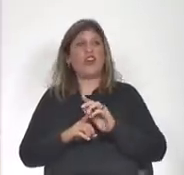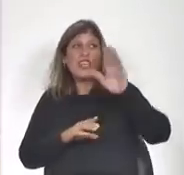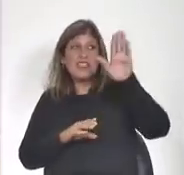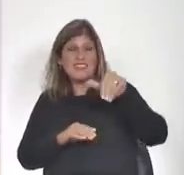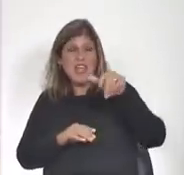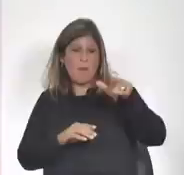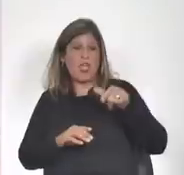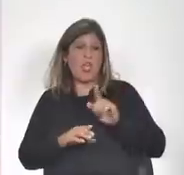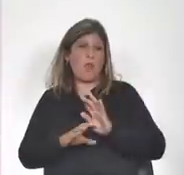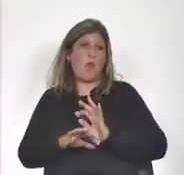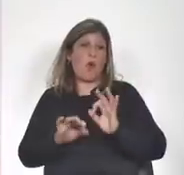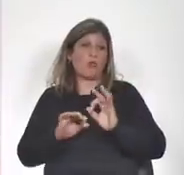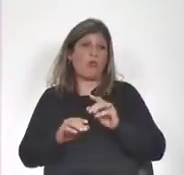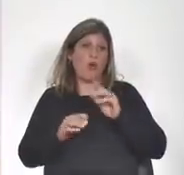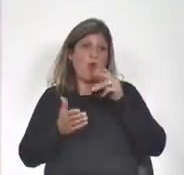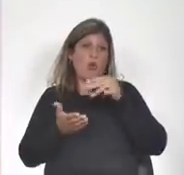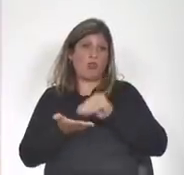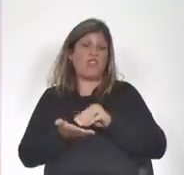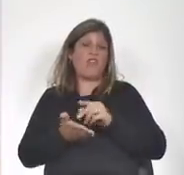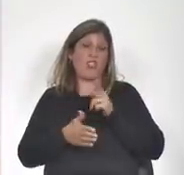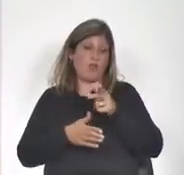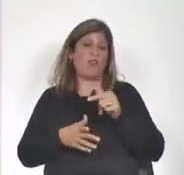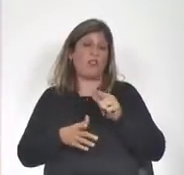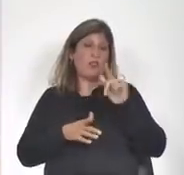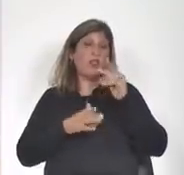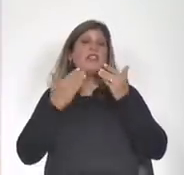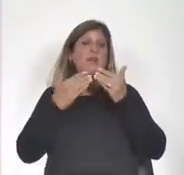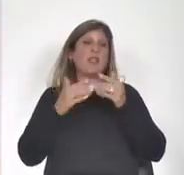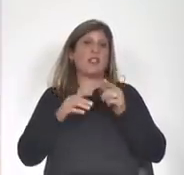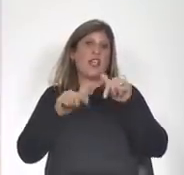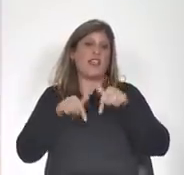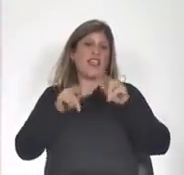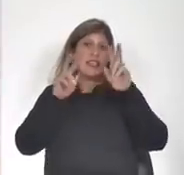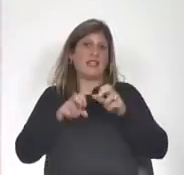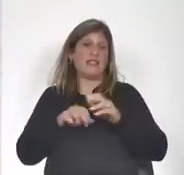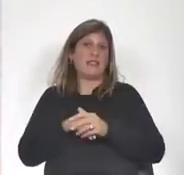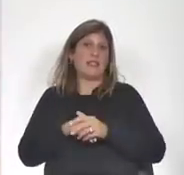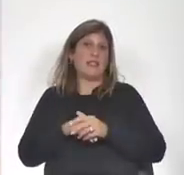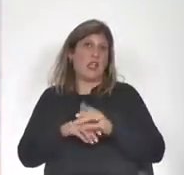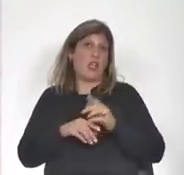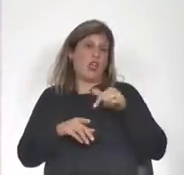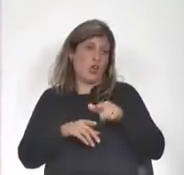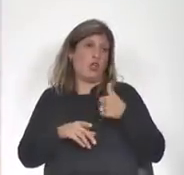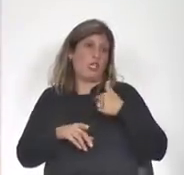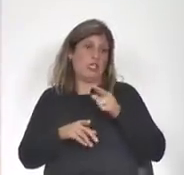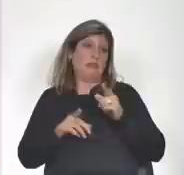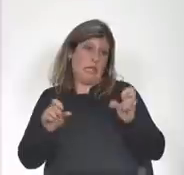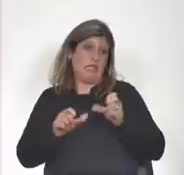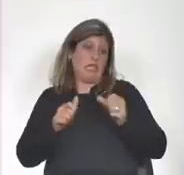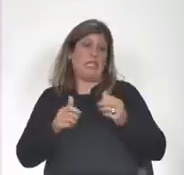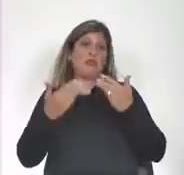convoquemos o mocionemos para que se realice una interpelación sobre este tema es el hecho de que mocionemos para que se realice una interpelación